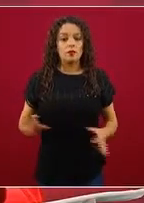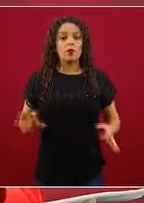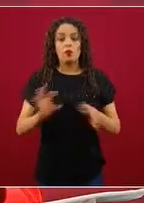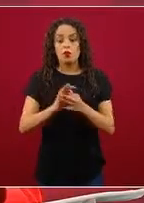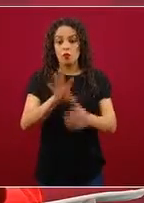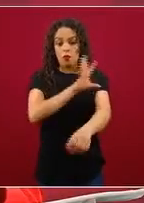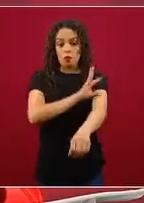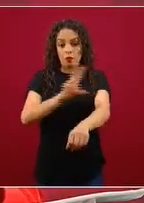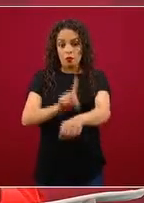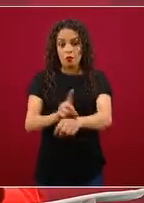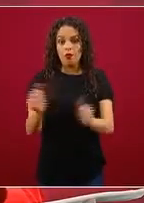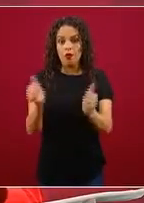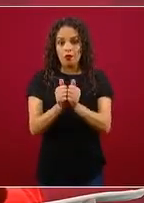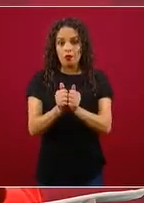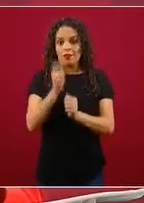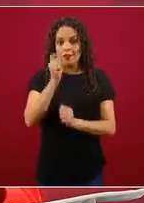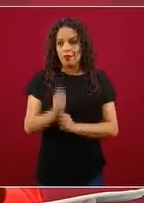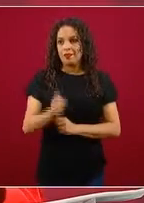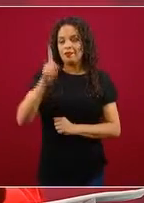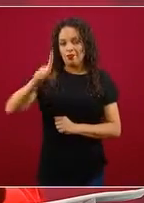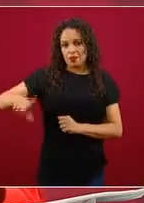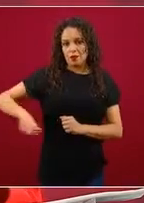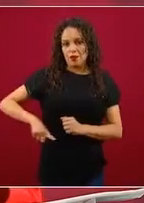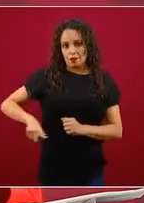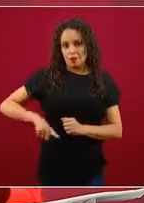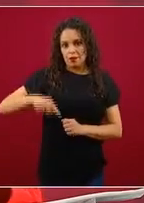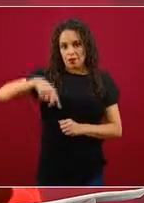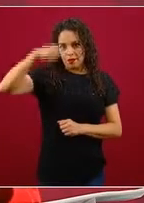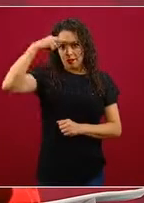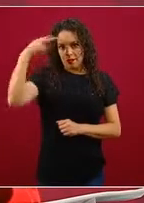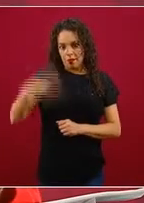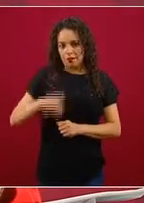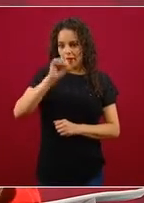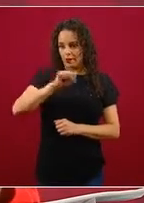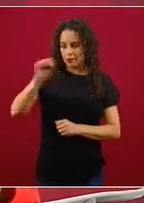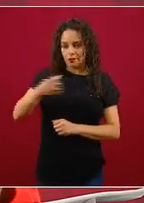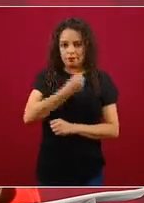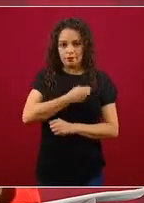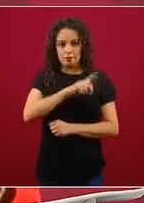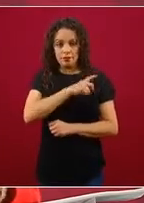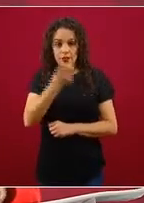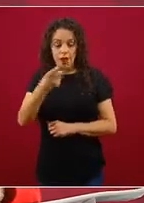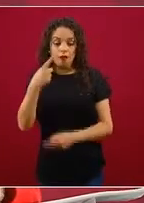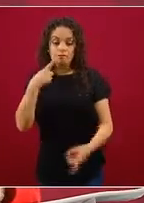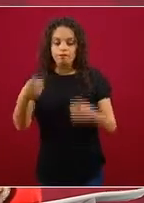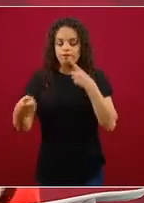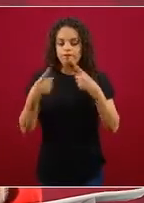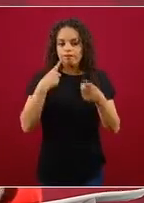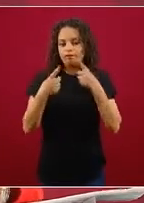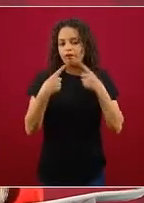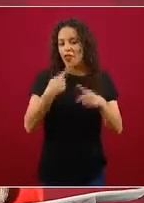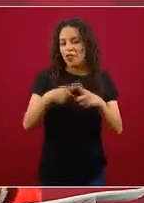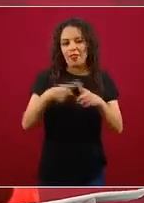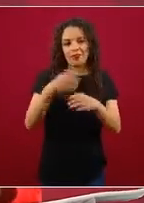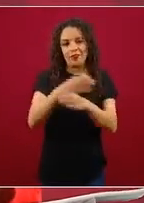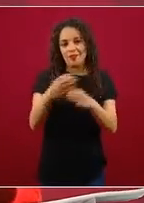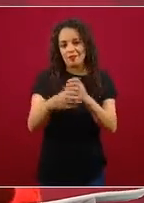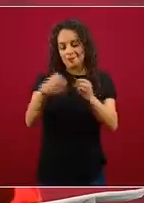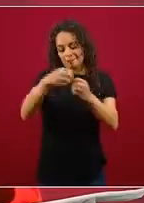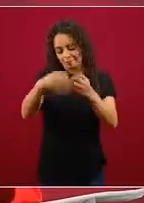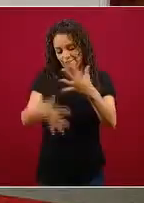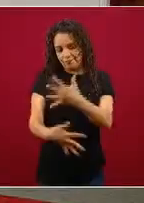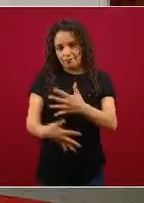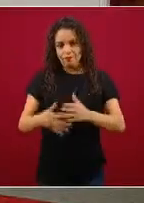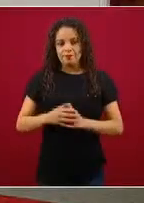de México, con la Secretaría de Salud, con quien se discuten muchos de los componentes. parte de esta